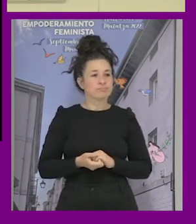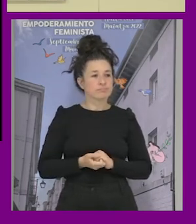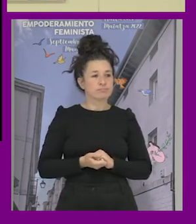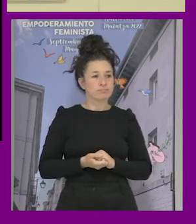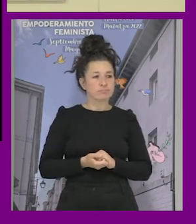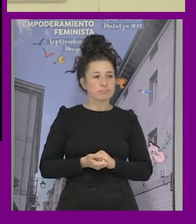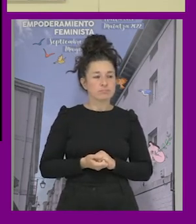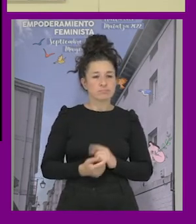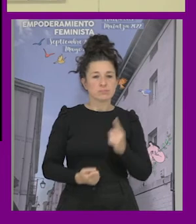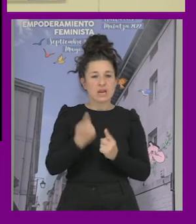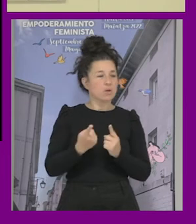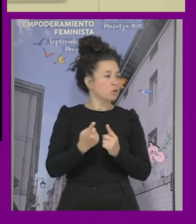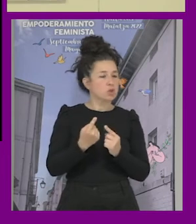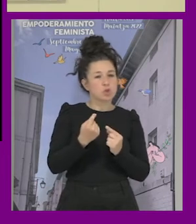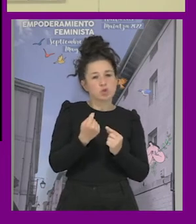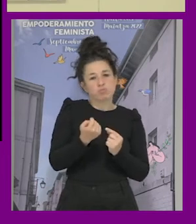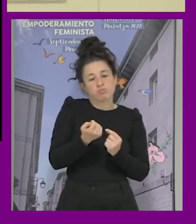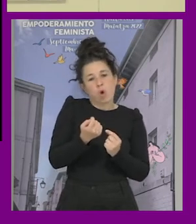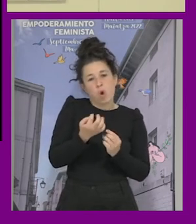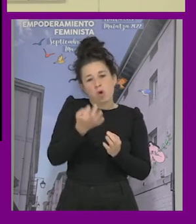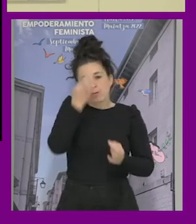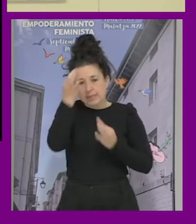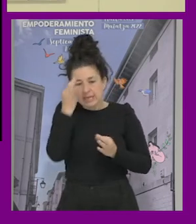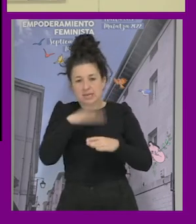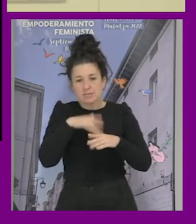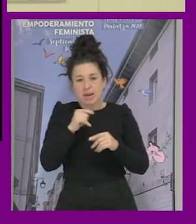algunos apuntes para situar debates